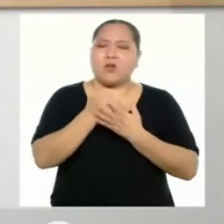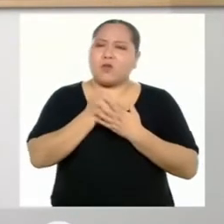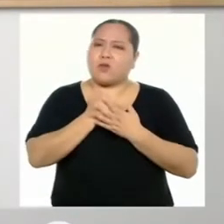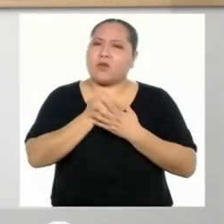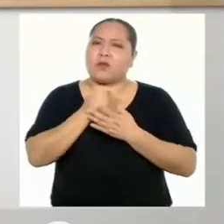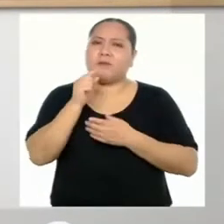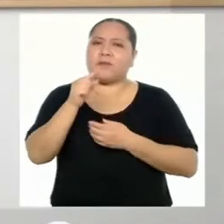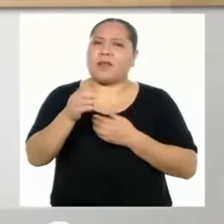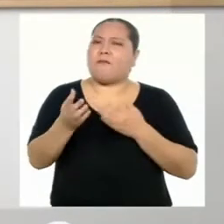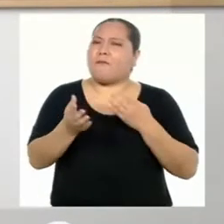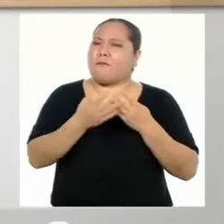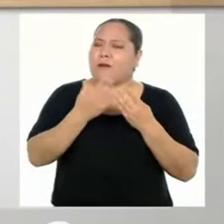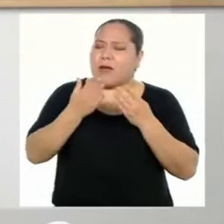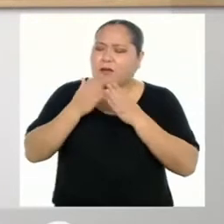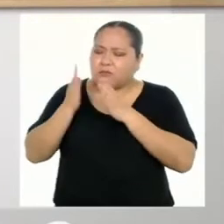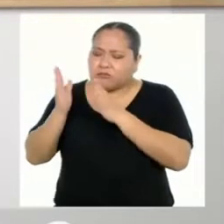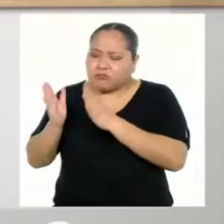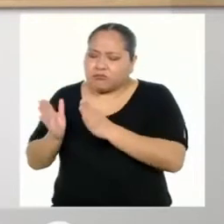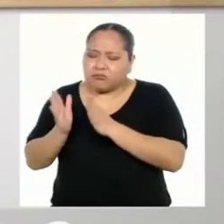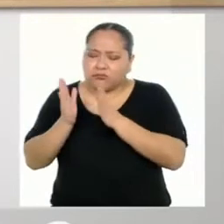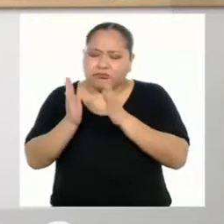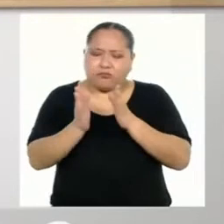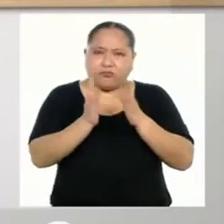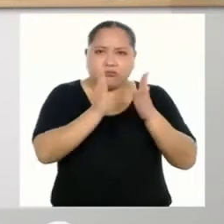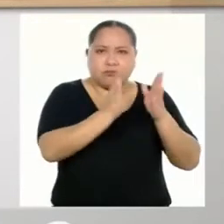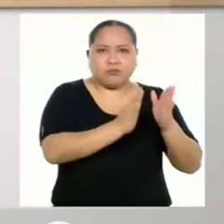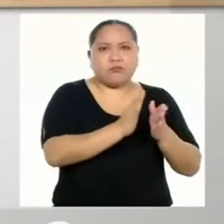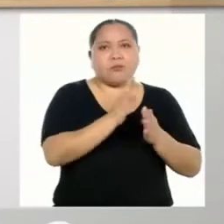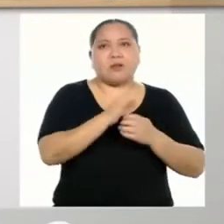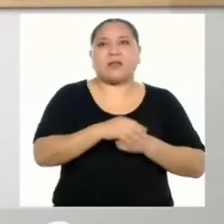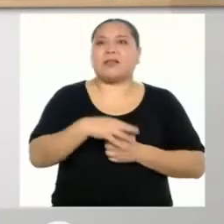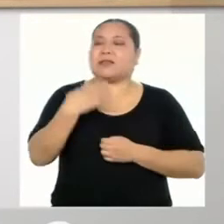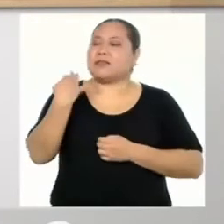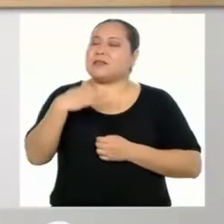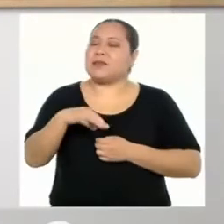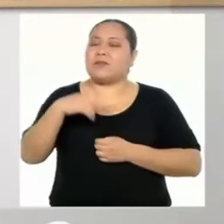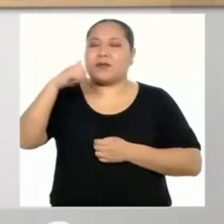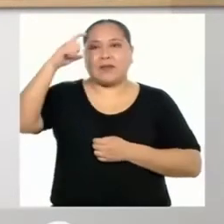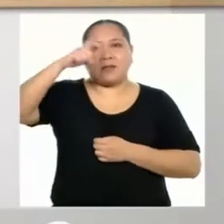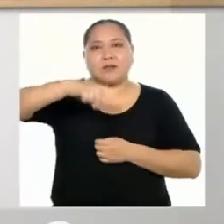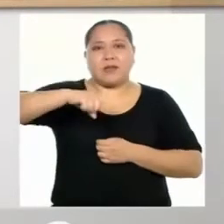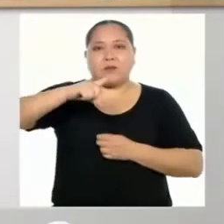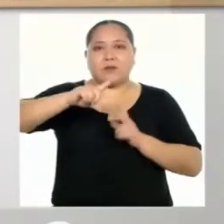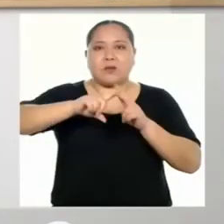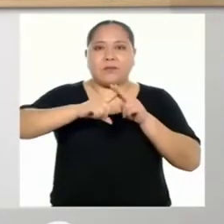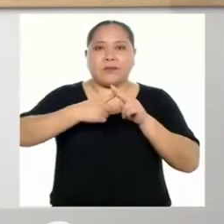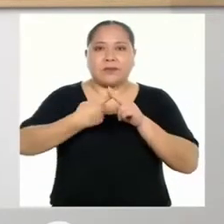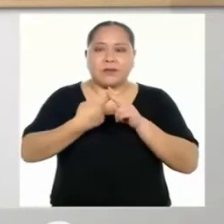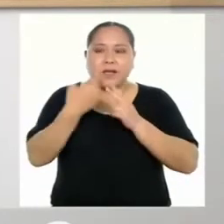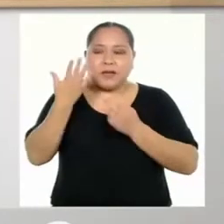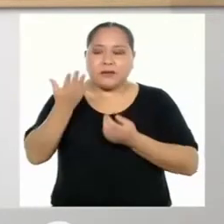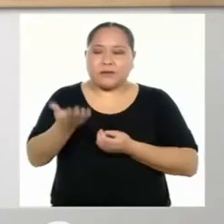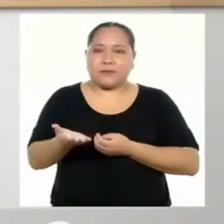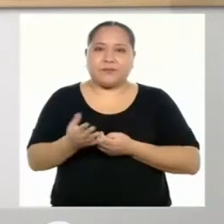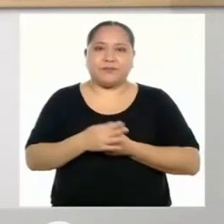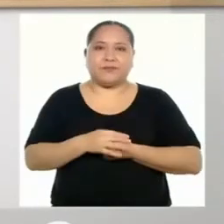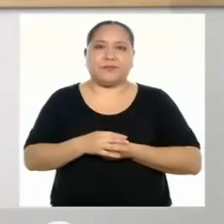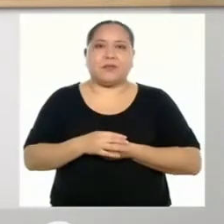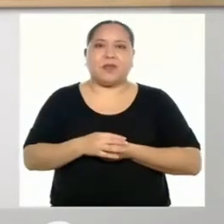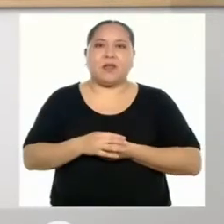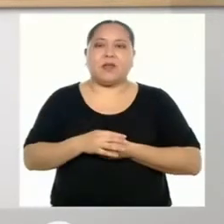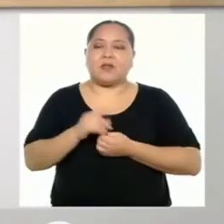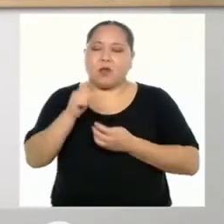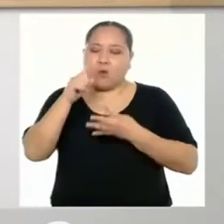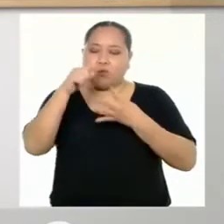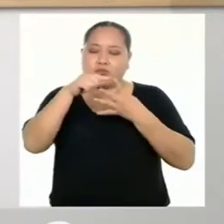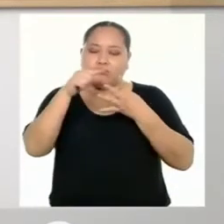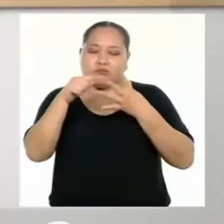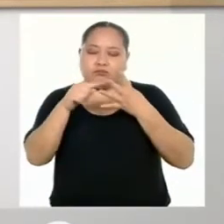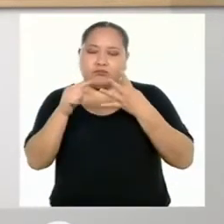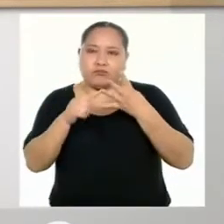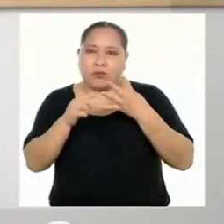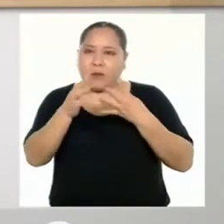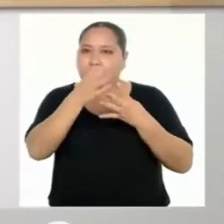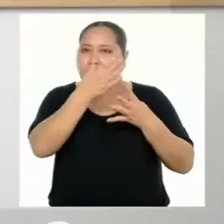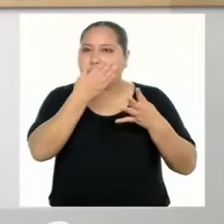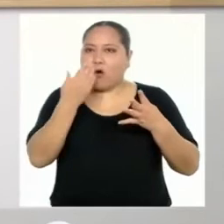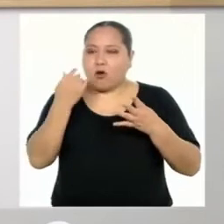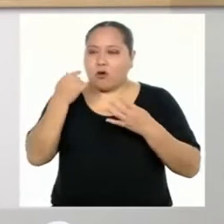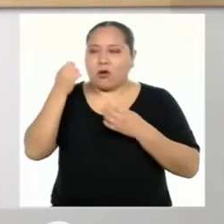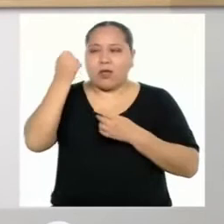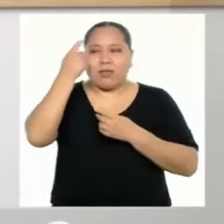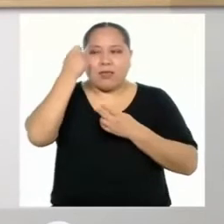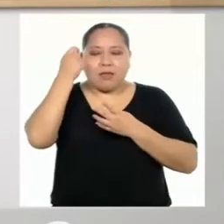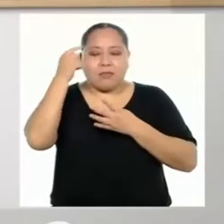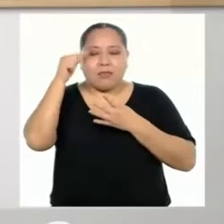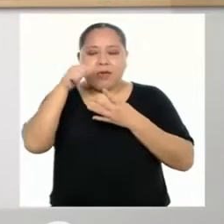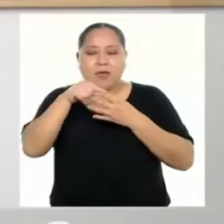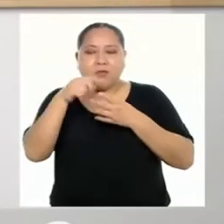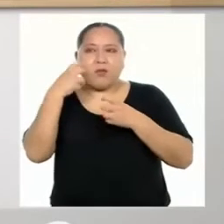de una manera más estructurada. Siempre tenemos que partir de algo y qué mejor manera de hacerlo que